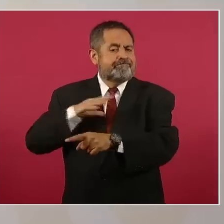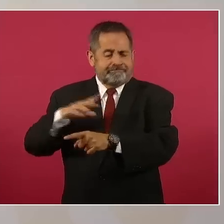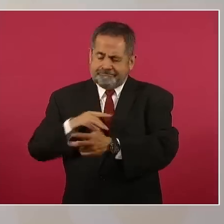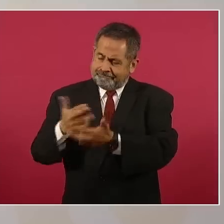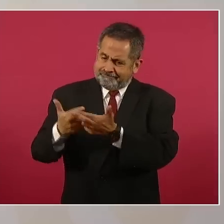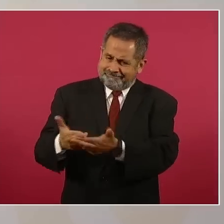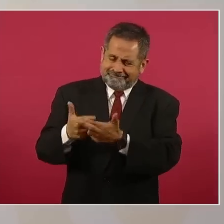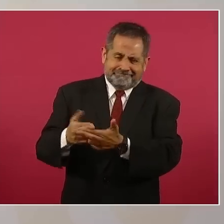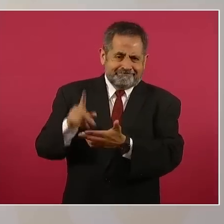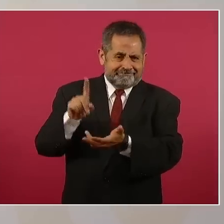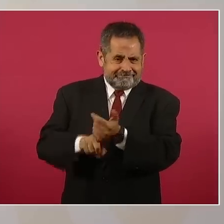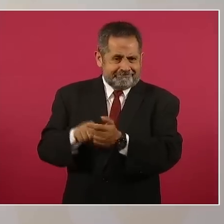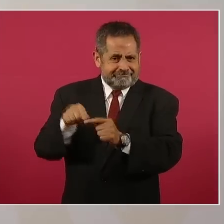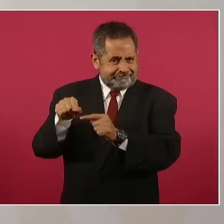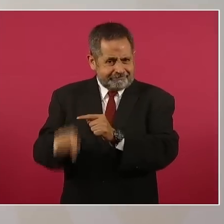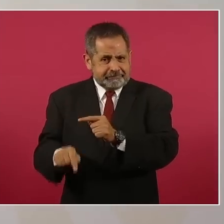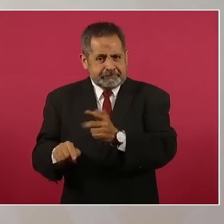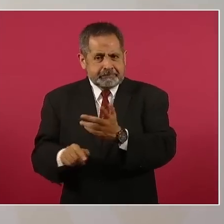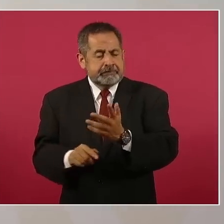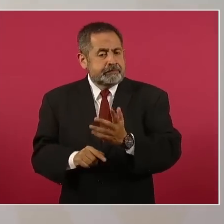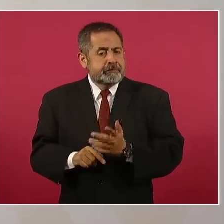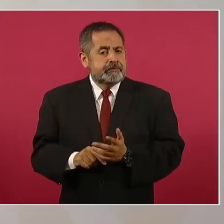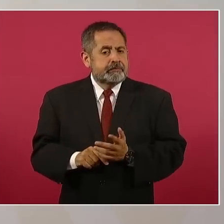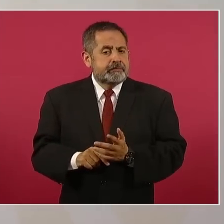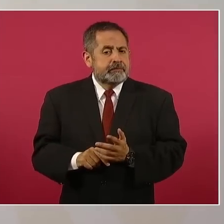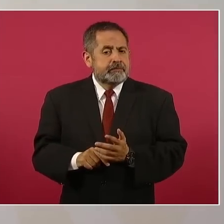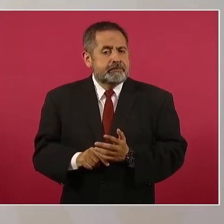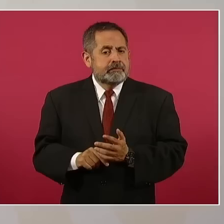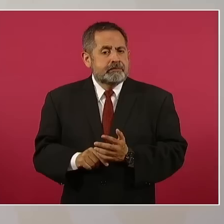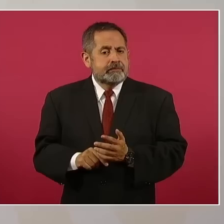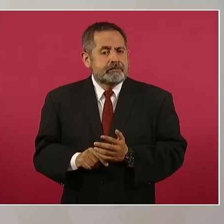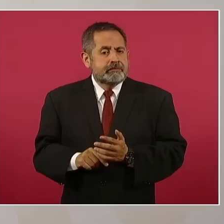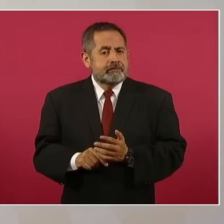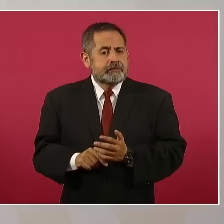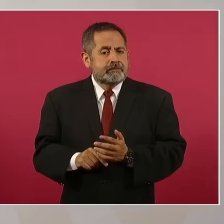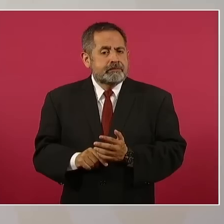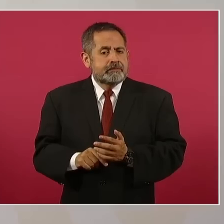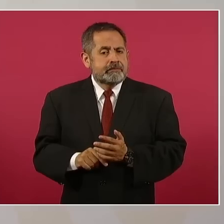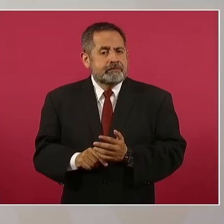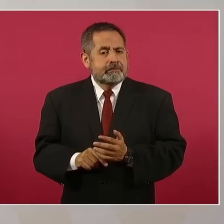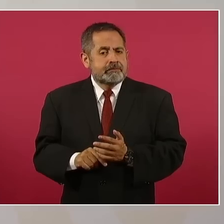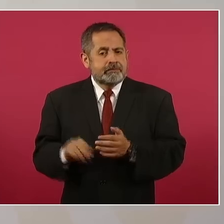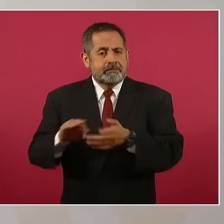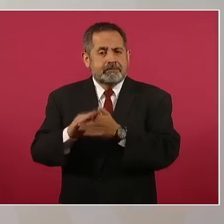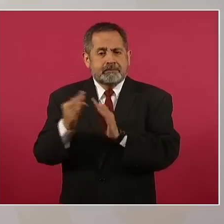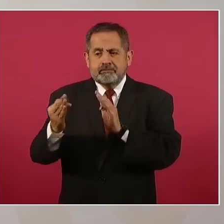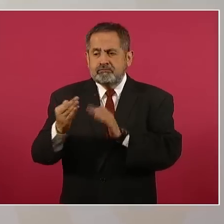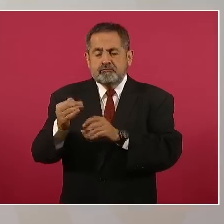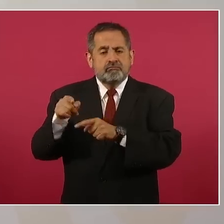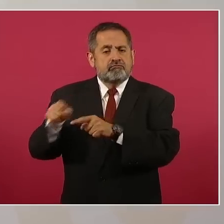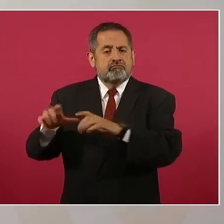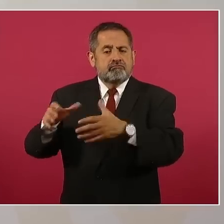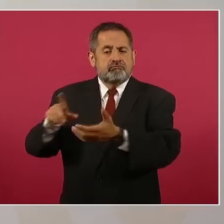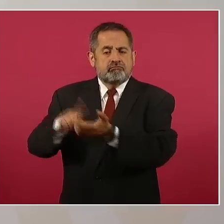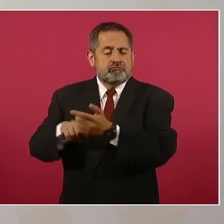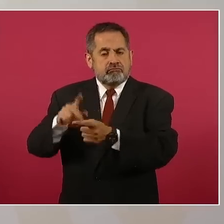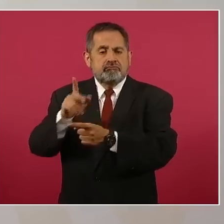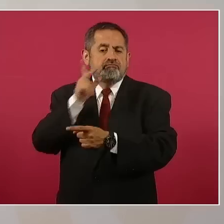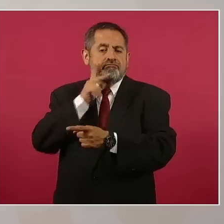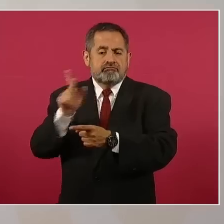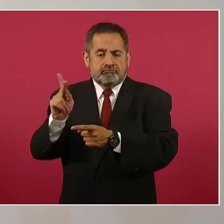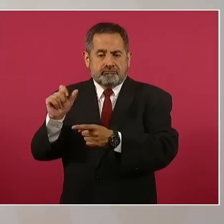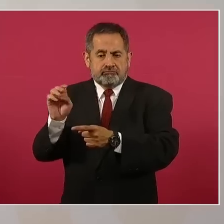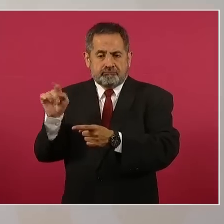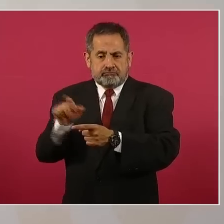que está compartido con Pemex, que tiene